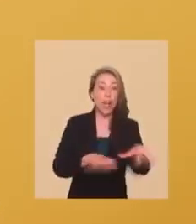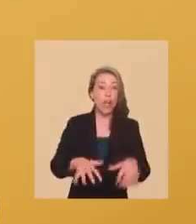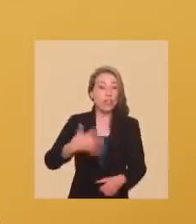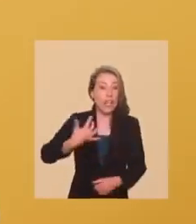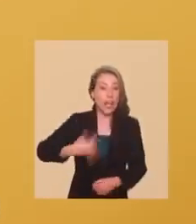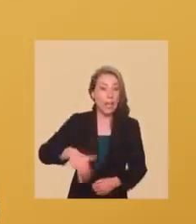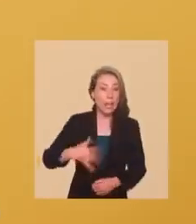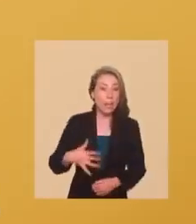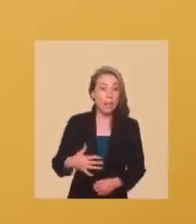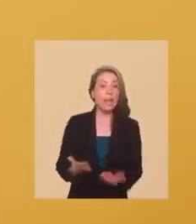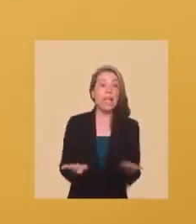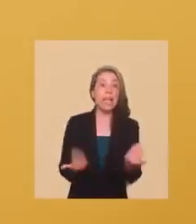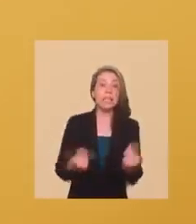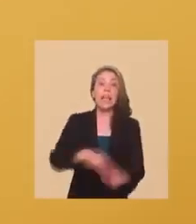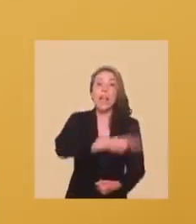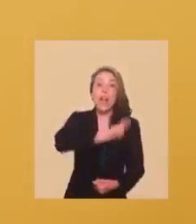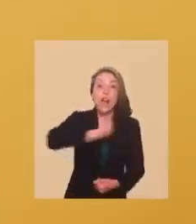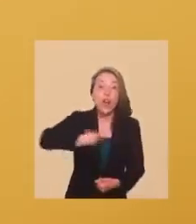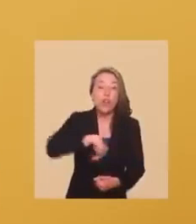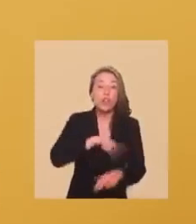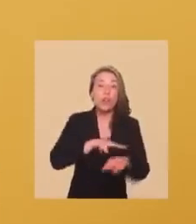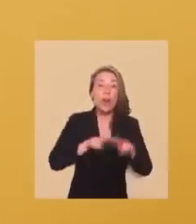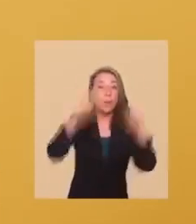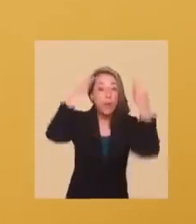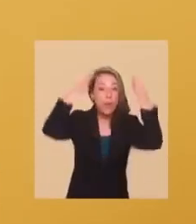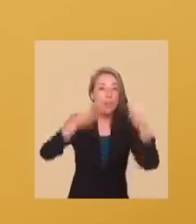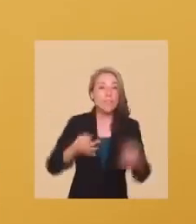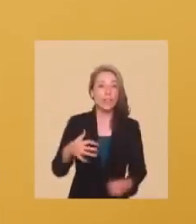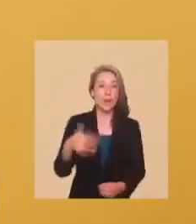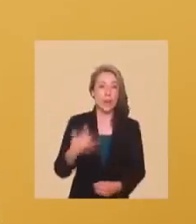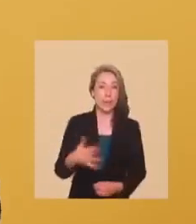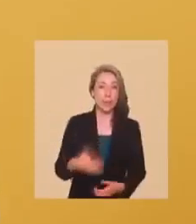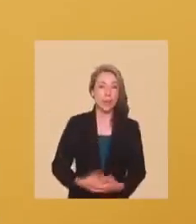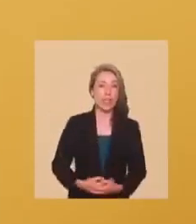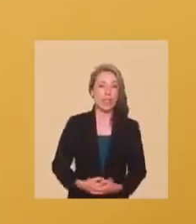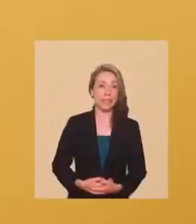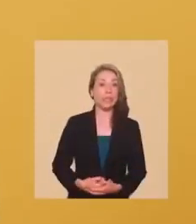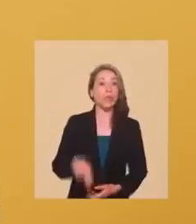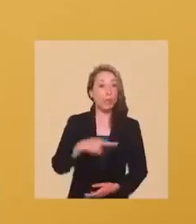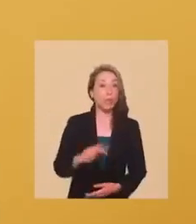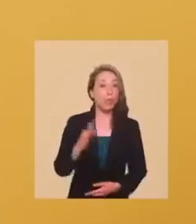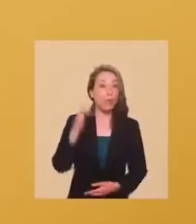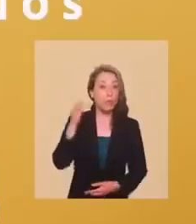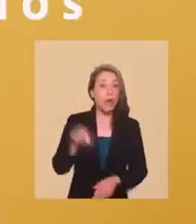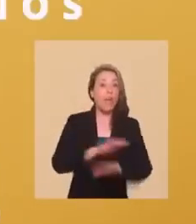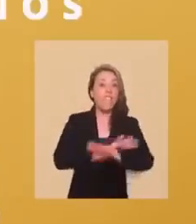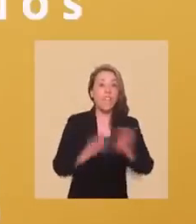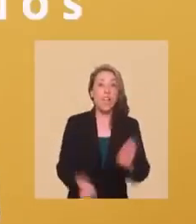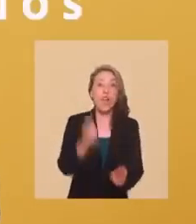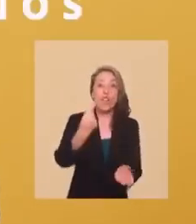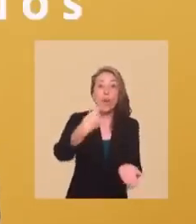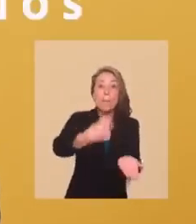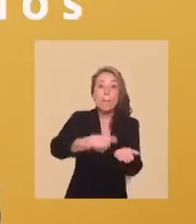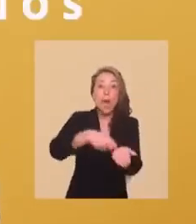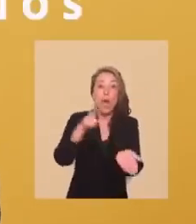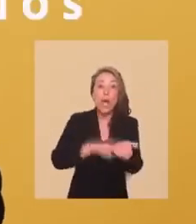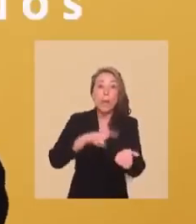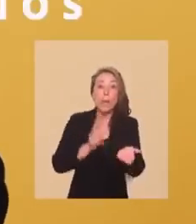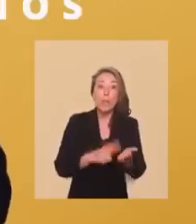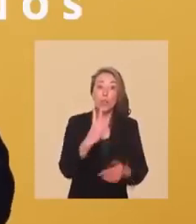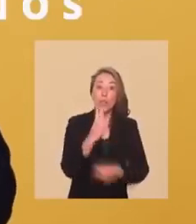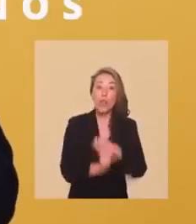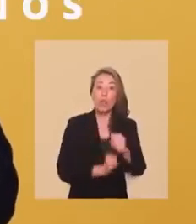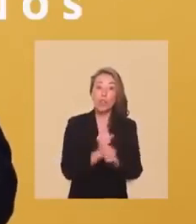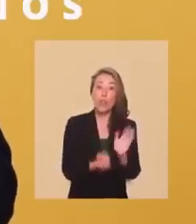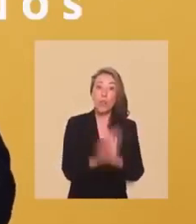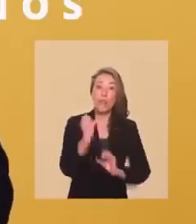que hacen cosas extraordinarias y requieren que tomemos medidas extraordinarias. Vamos a eximir del pago del